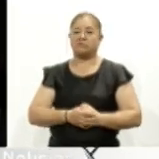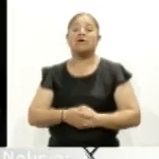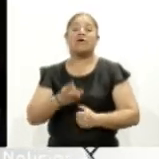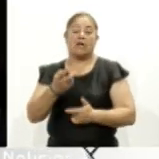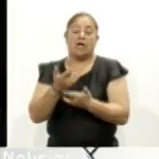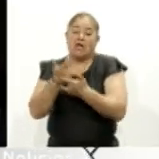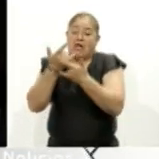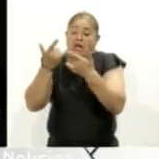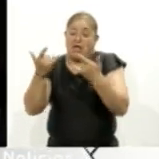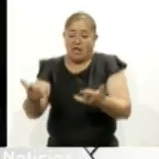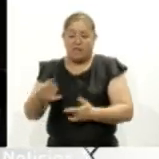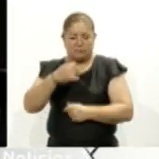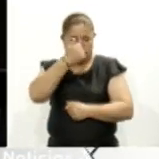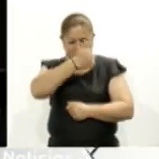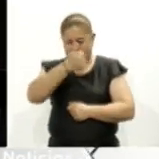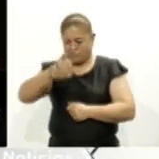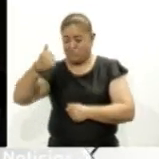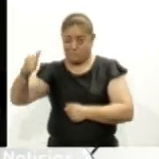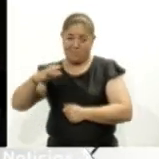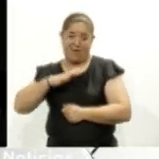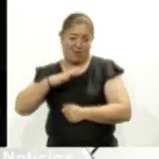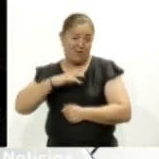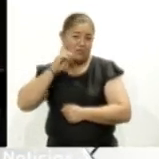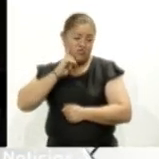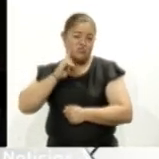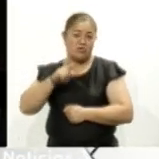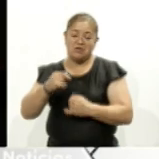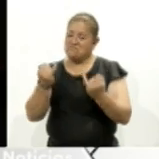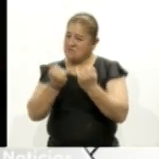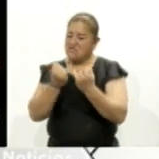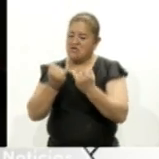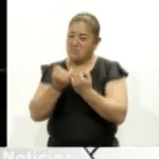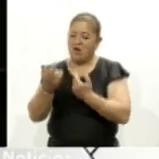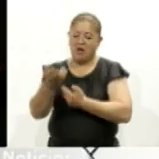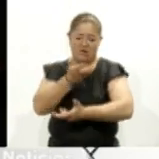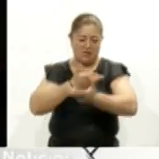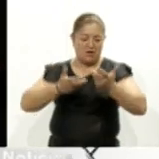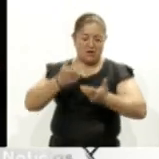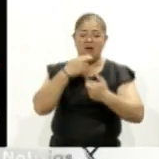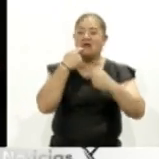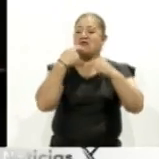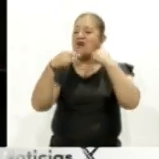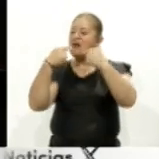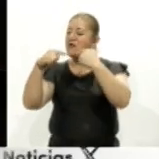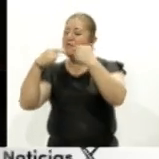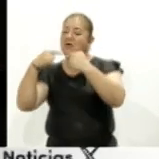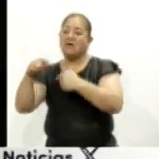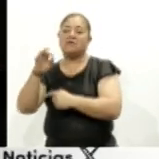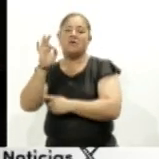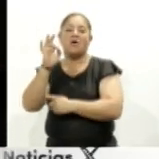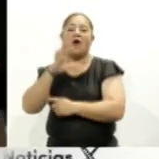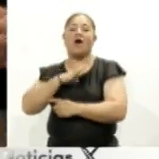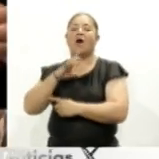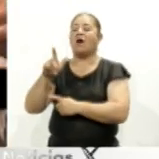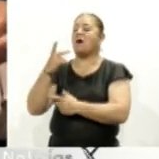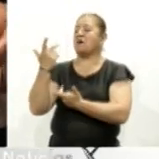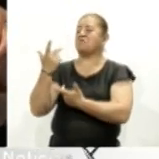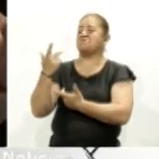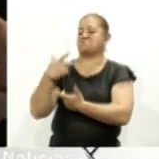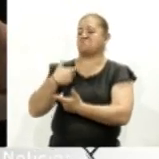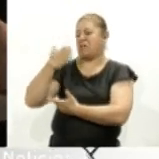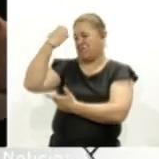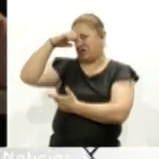históricos estuvieron las mujeres, movilizándose, reclamando, creando parte de nuestra experiencia vital,